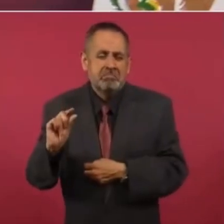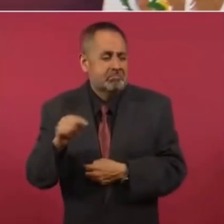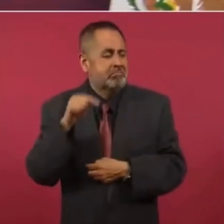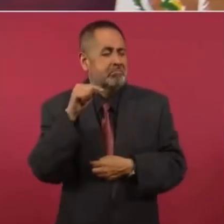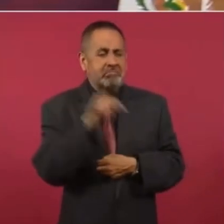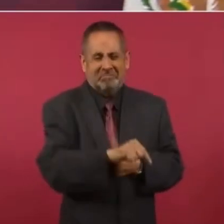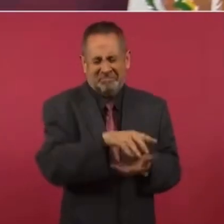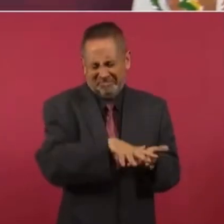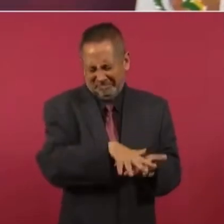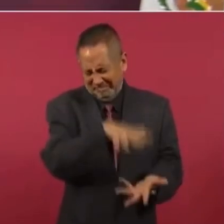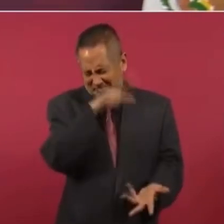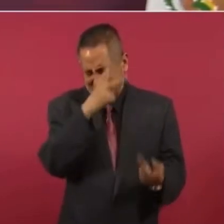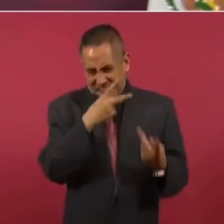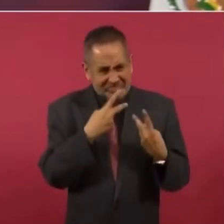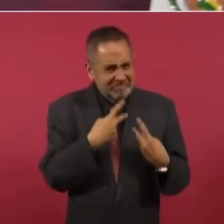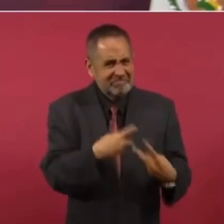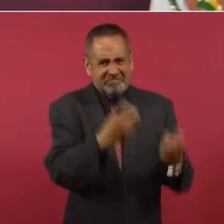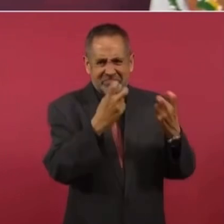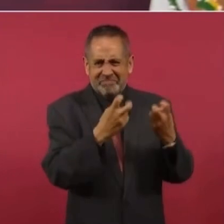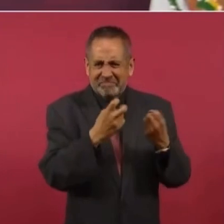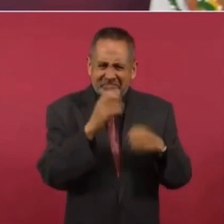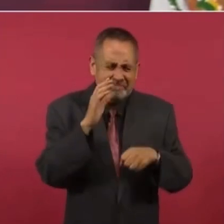llevaron en comparación de eso.